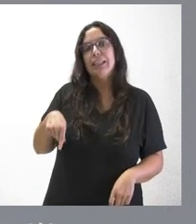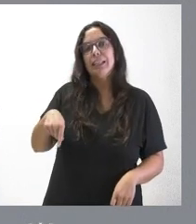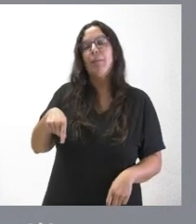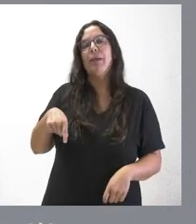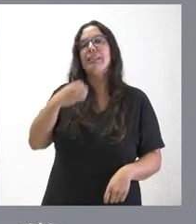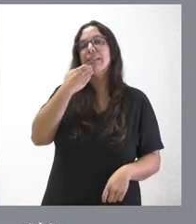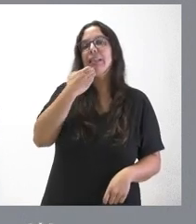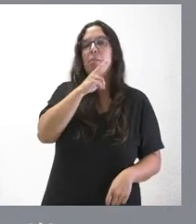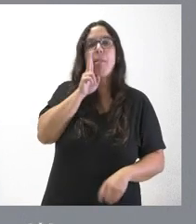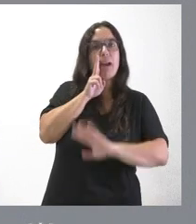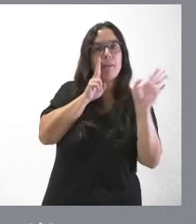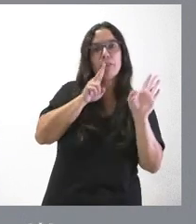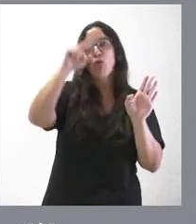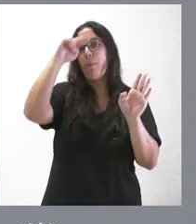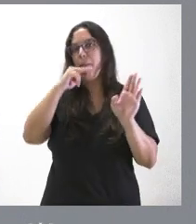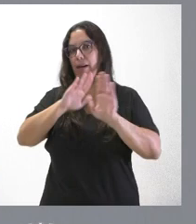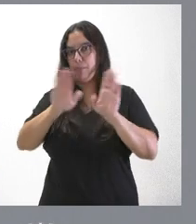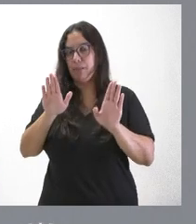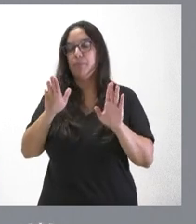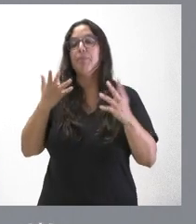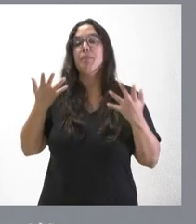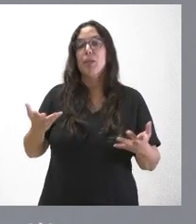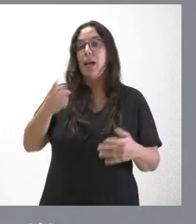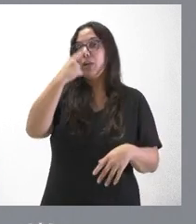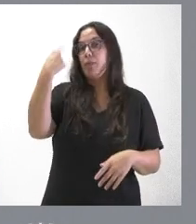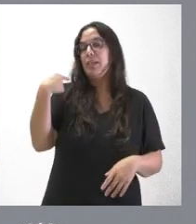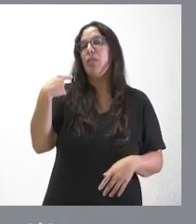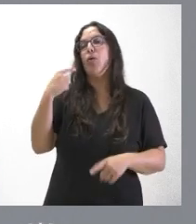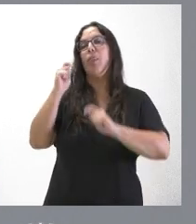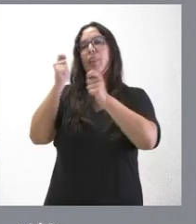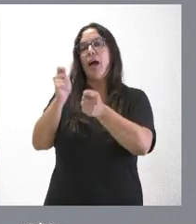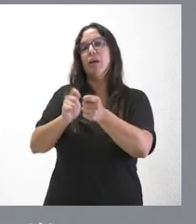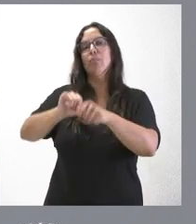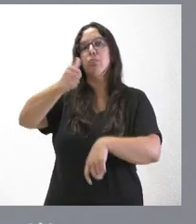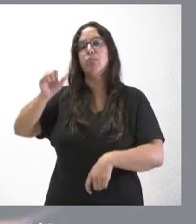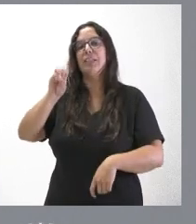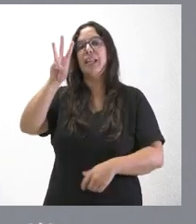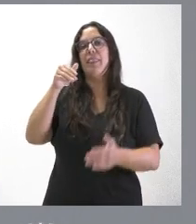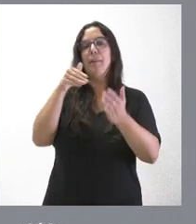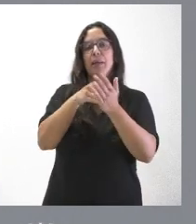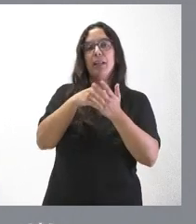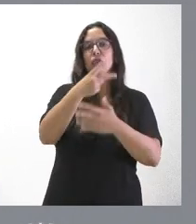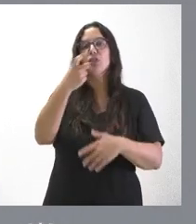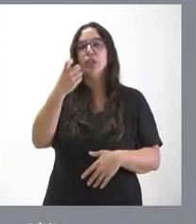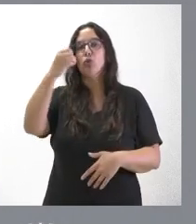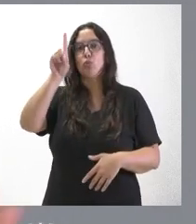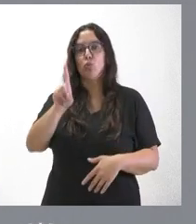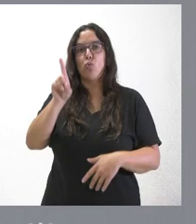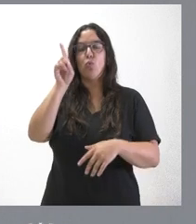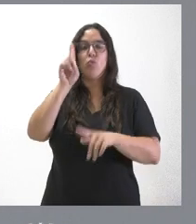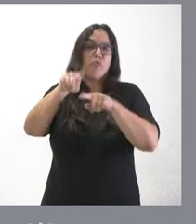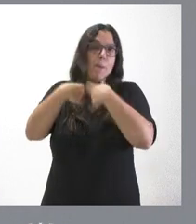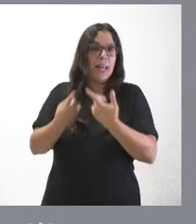monoparentales y que en el año 2022 se concedió a 13.301 niños o